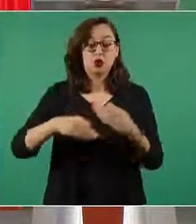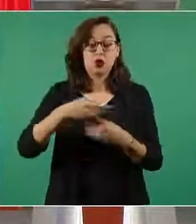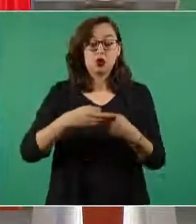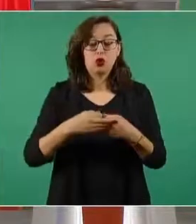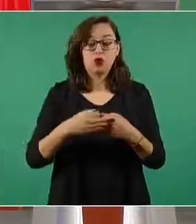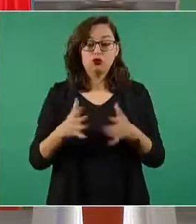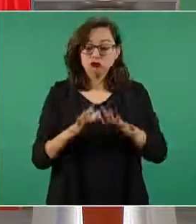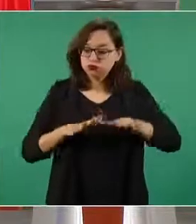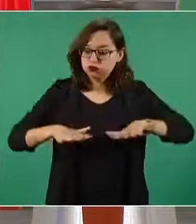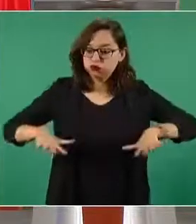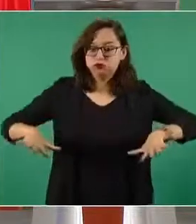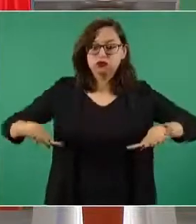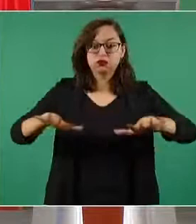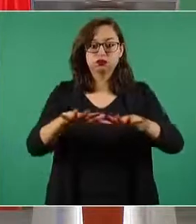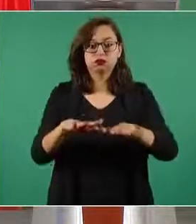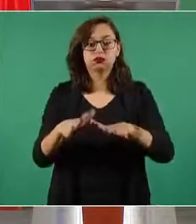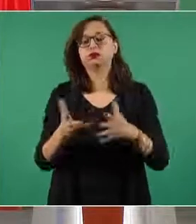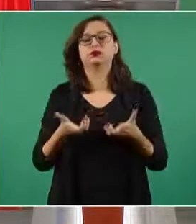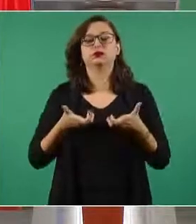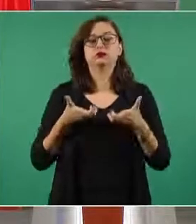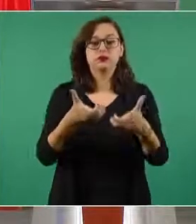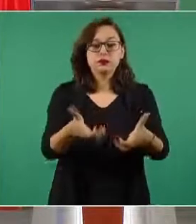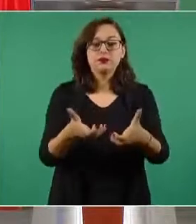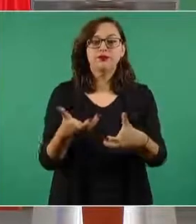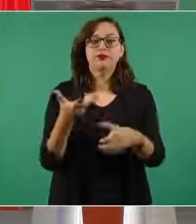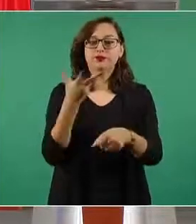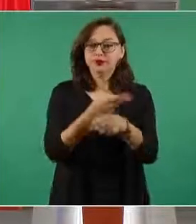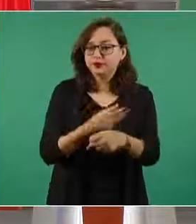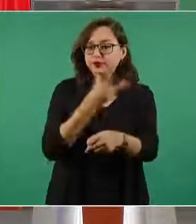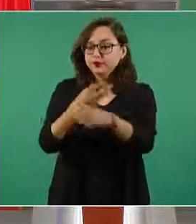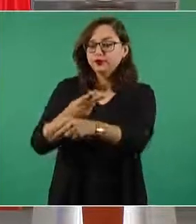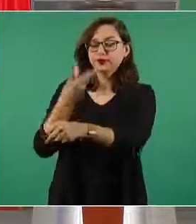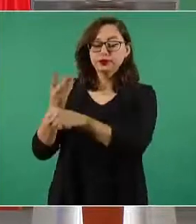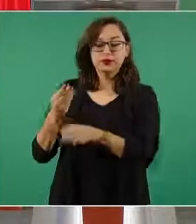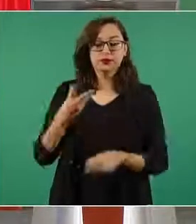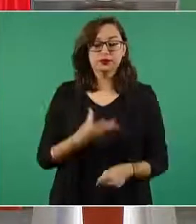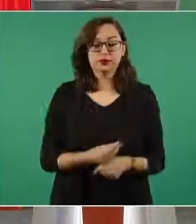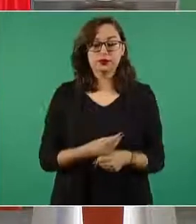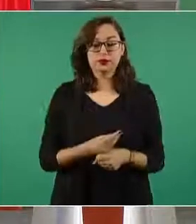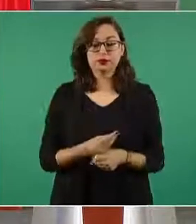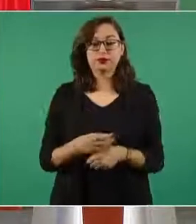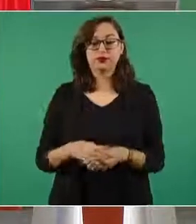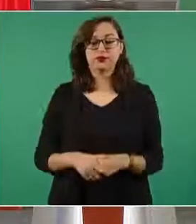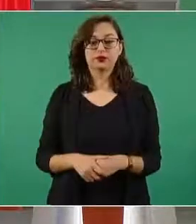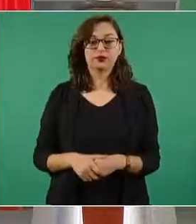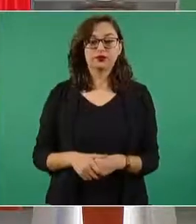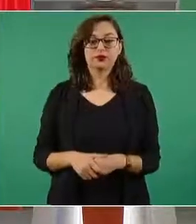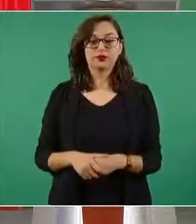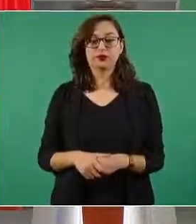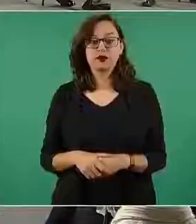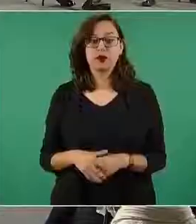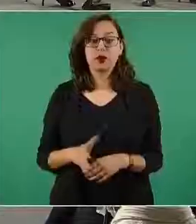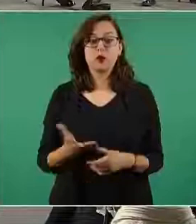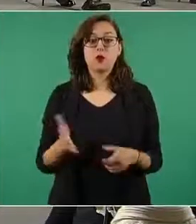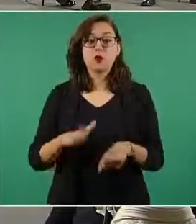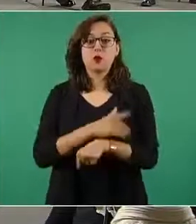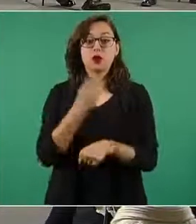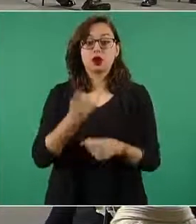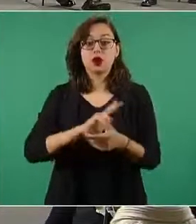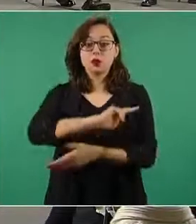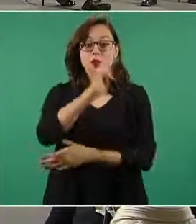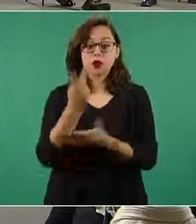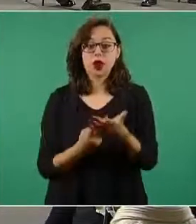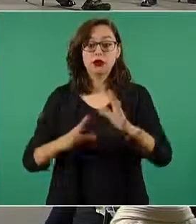toda el área del aeropuerto porque es un programa integral